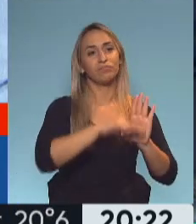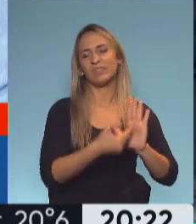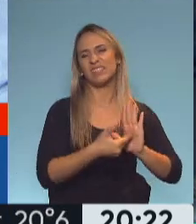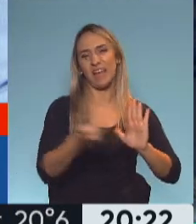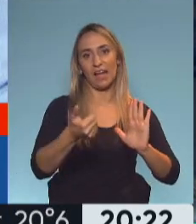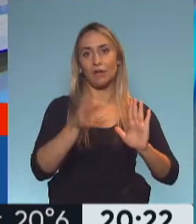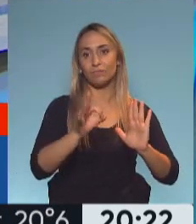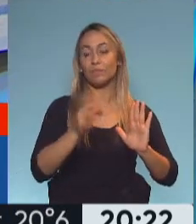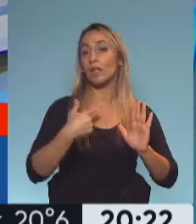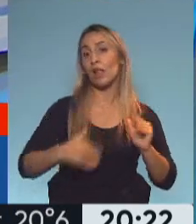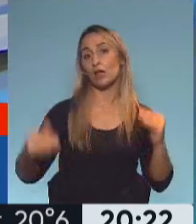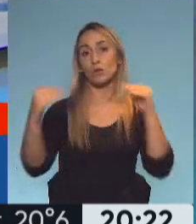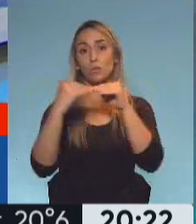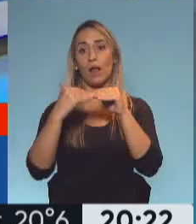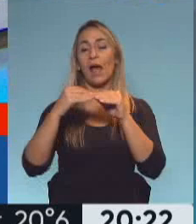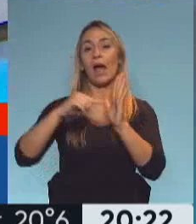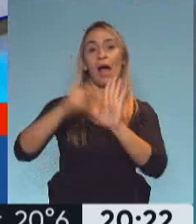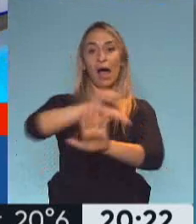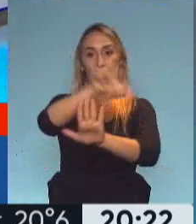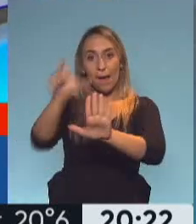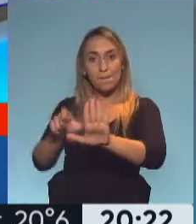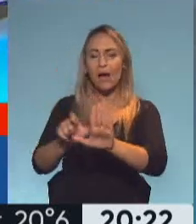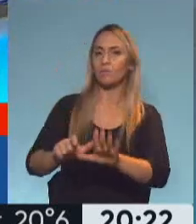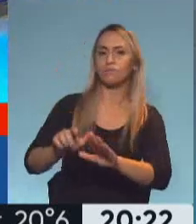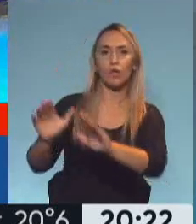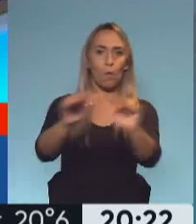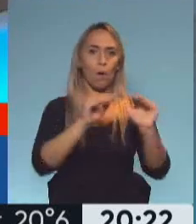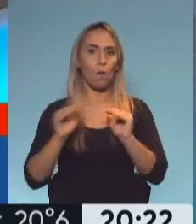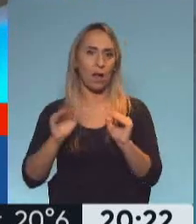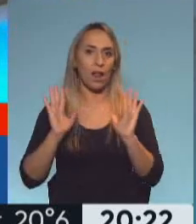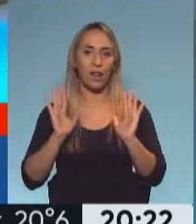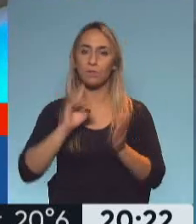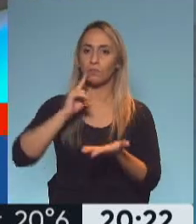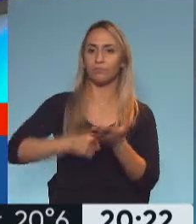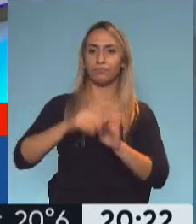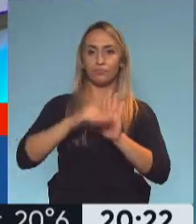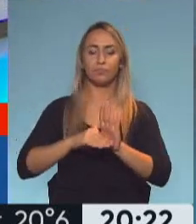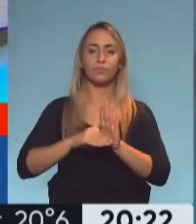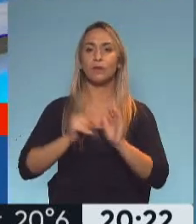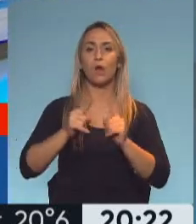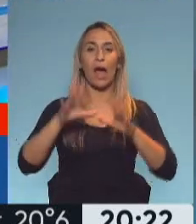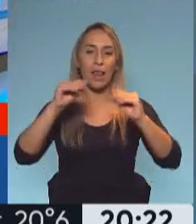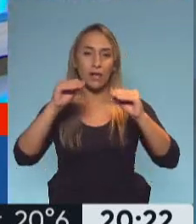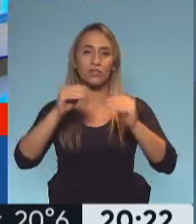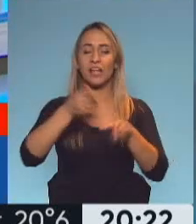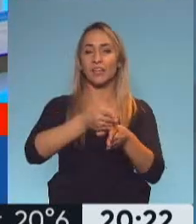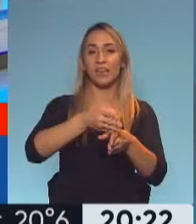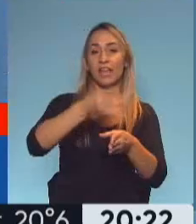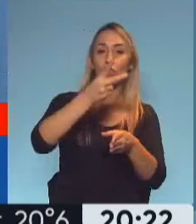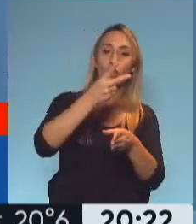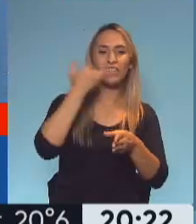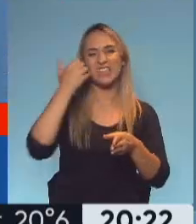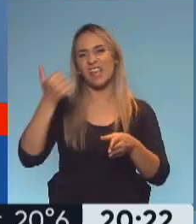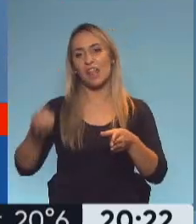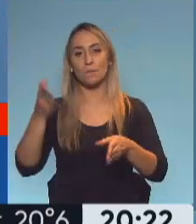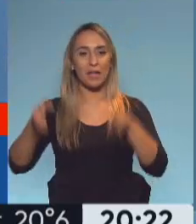igualamos a... Toda la región del AMBA está funcionando en los mismos términos, con una restricción de actividades nocturnas entre 2 y 6 de la mañana. El año pasado ustedes